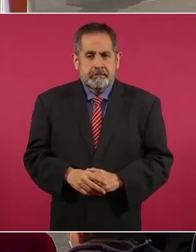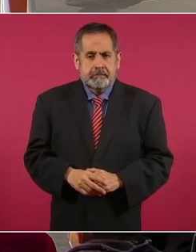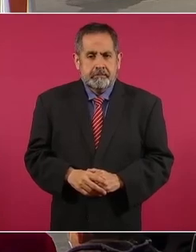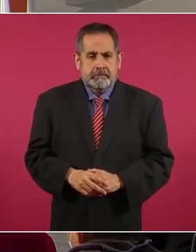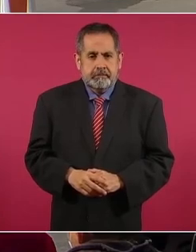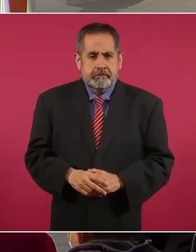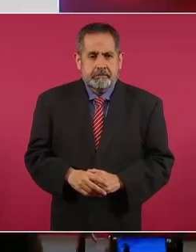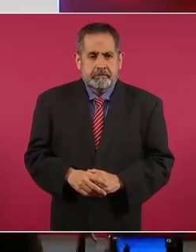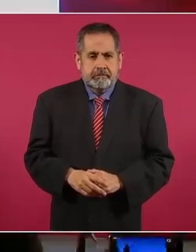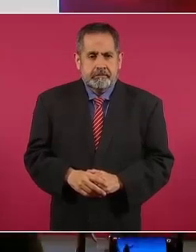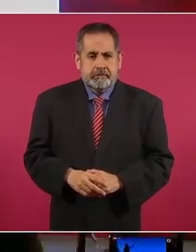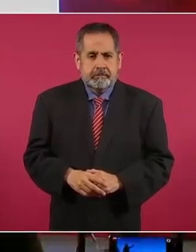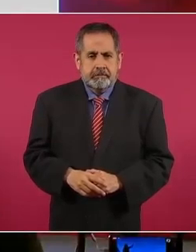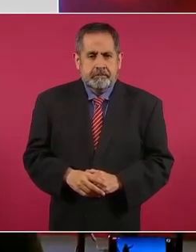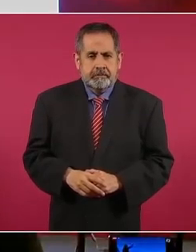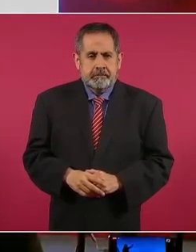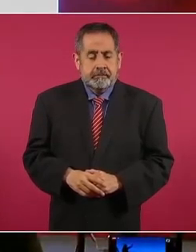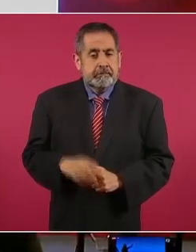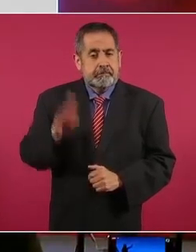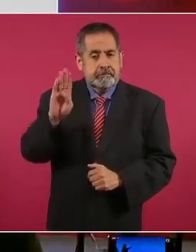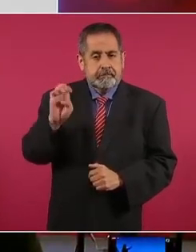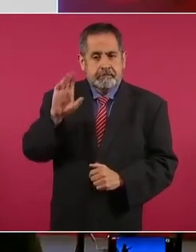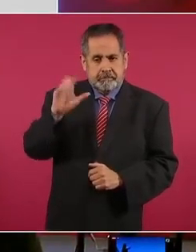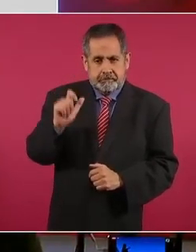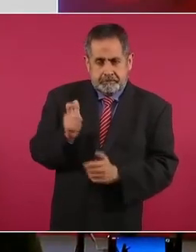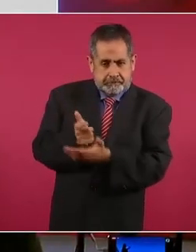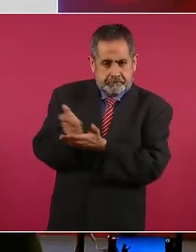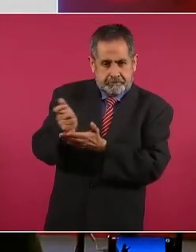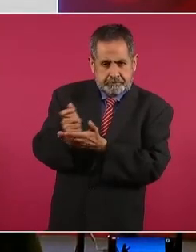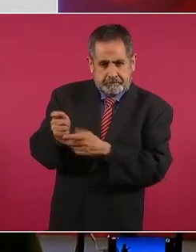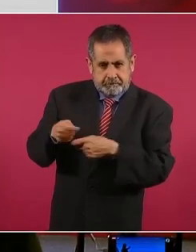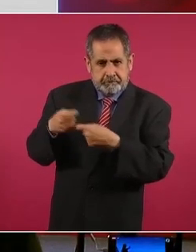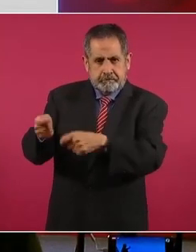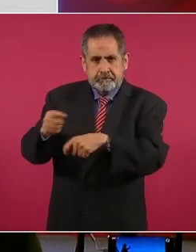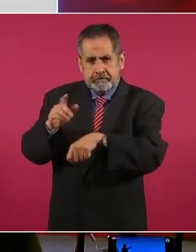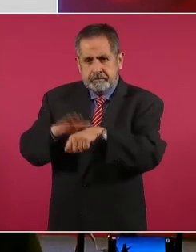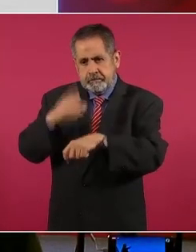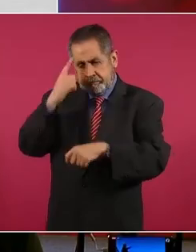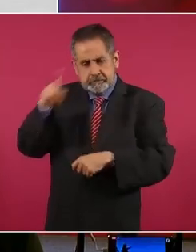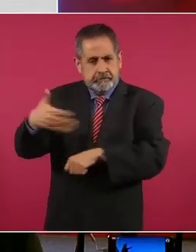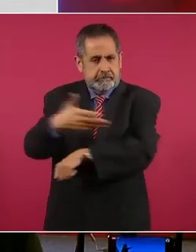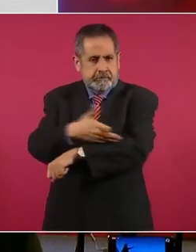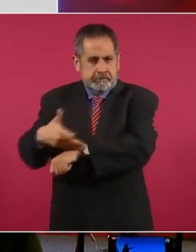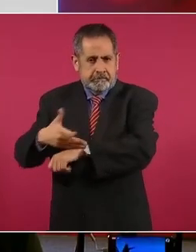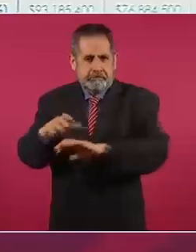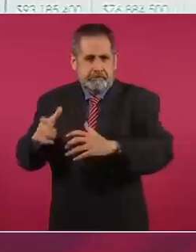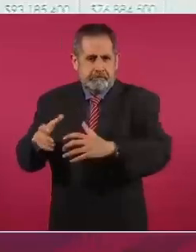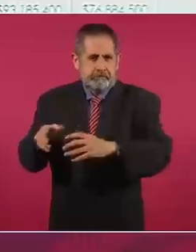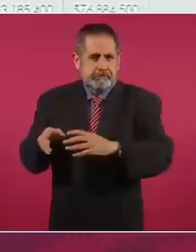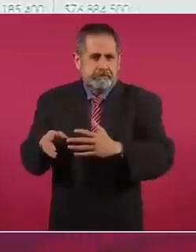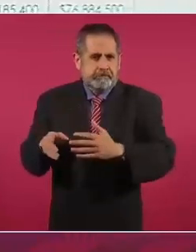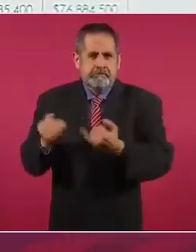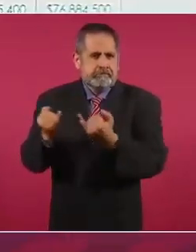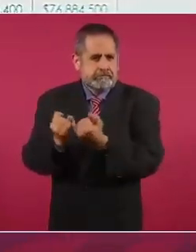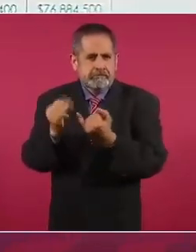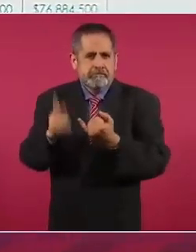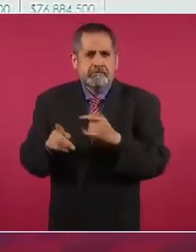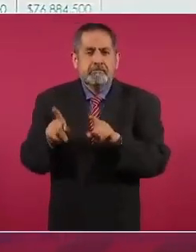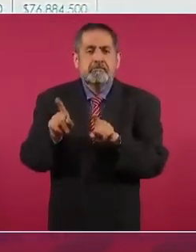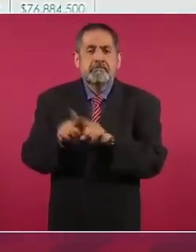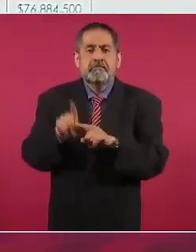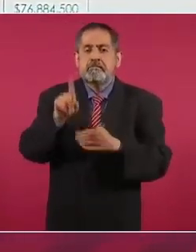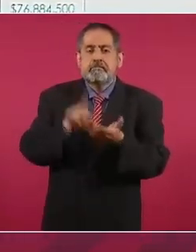Estas son becas para familias igual, mil